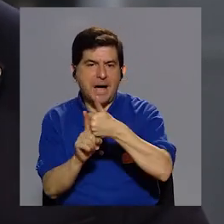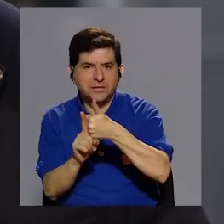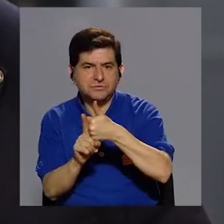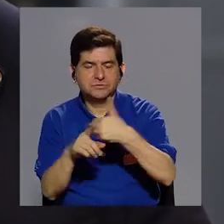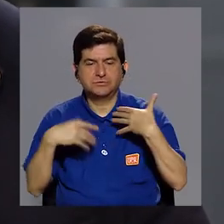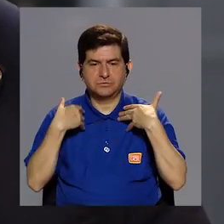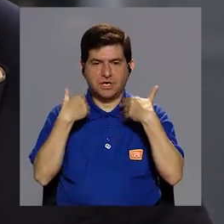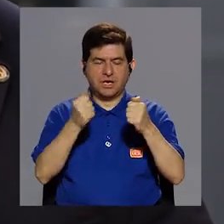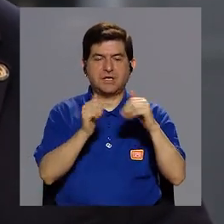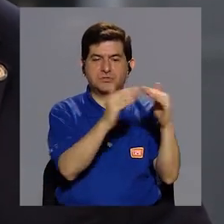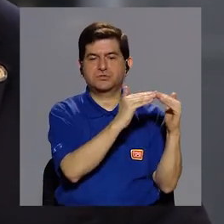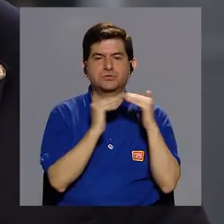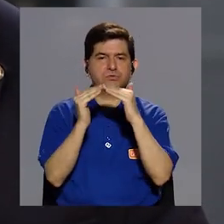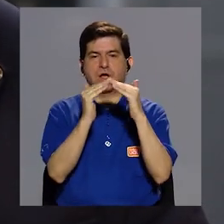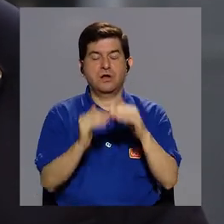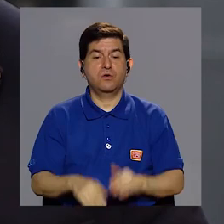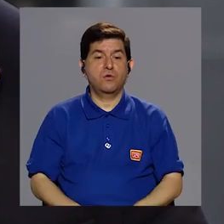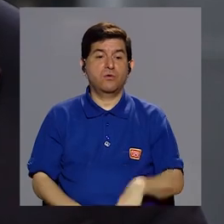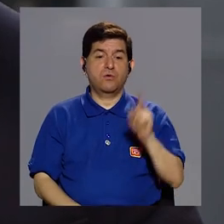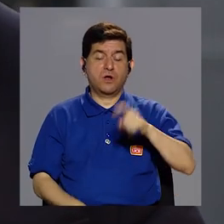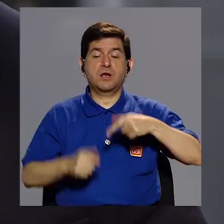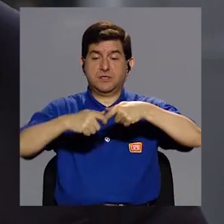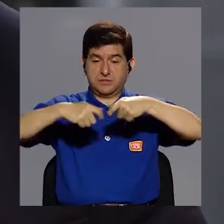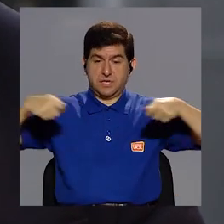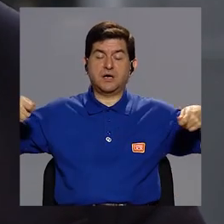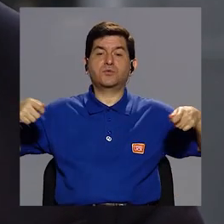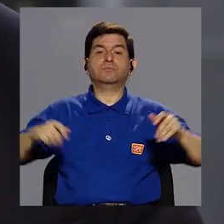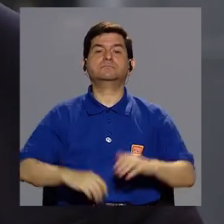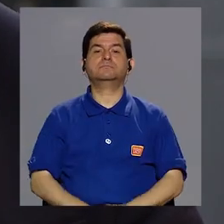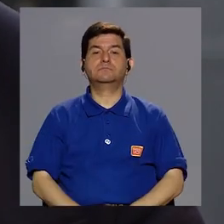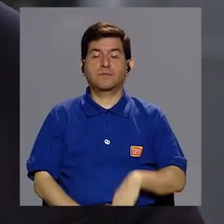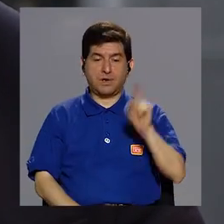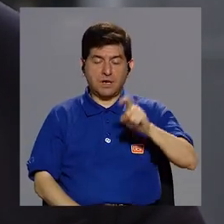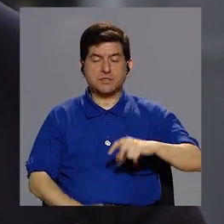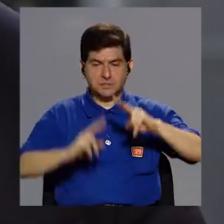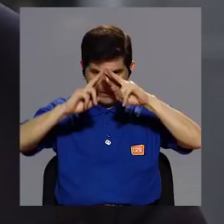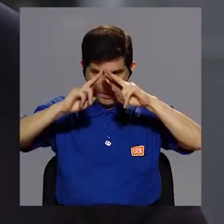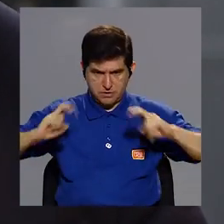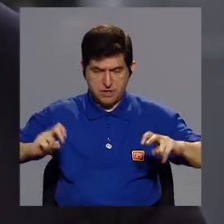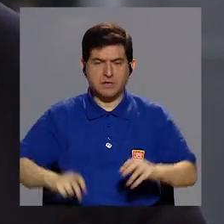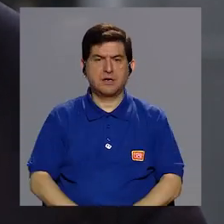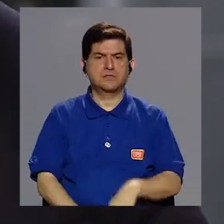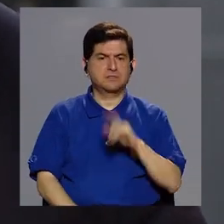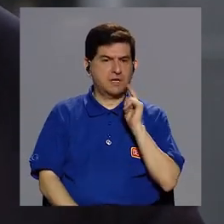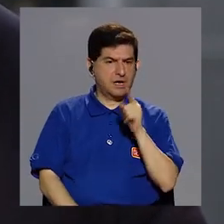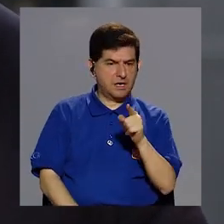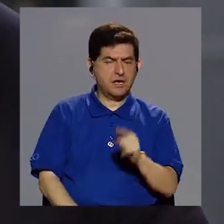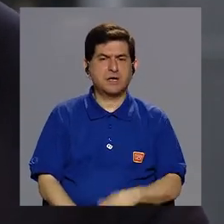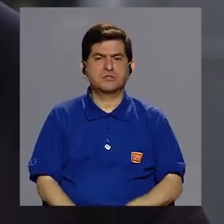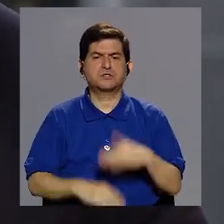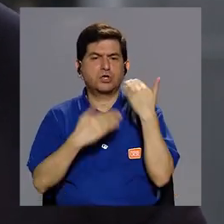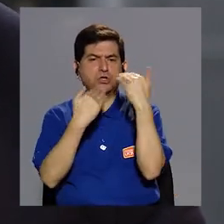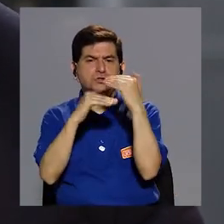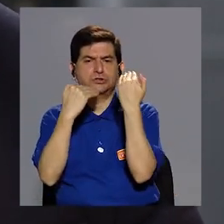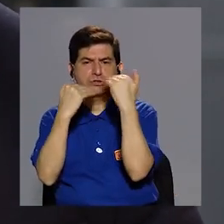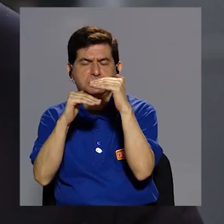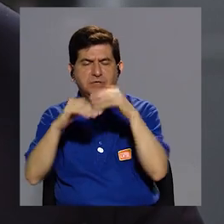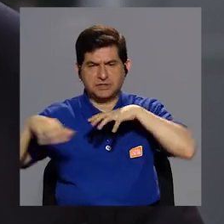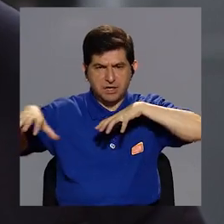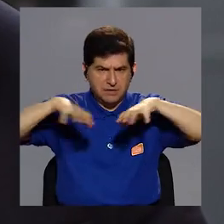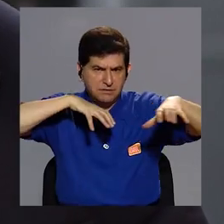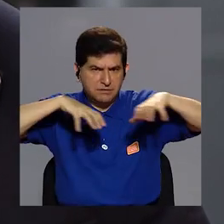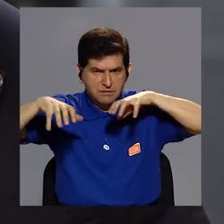tener un impacto en la salud de la población y eso tiene que medirse y tiene que estimarse si eso no va a